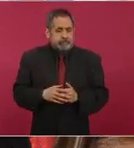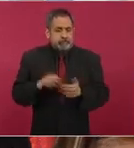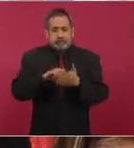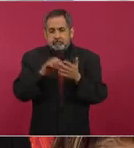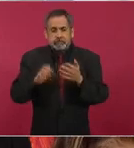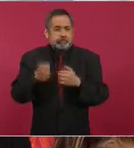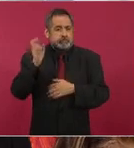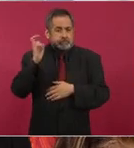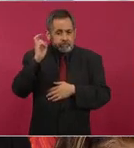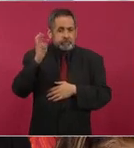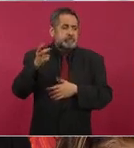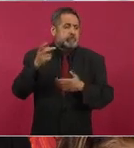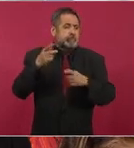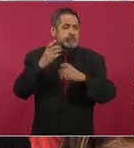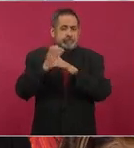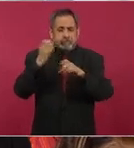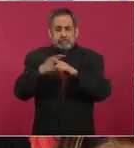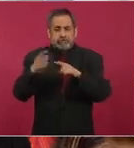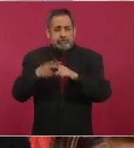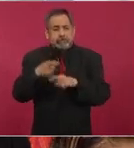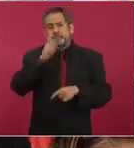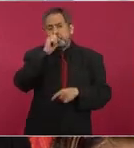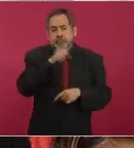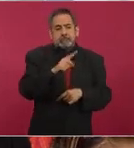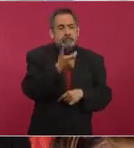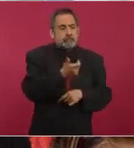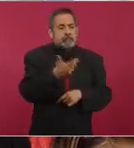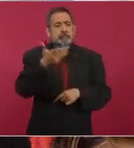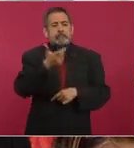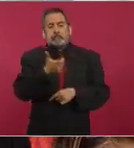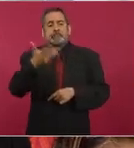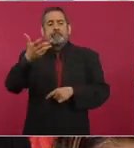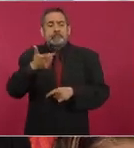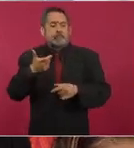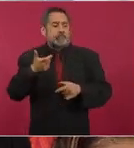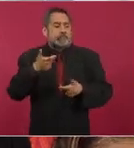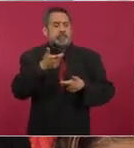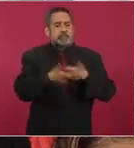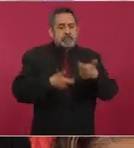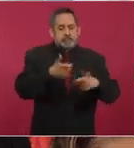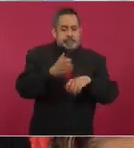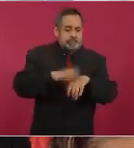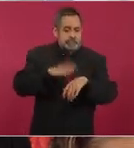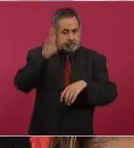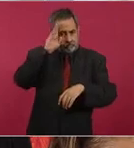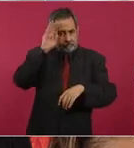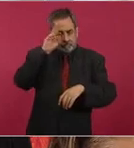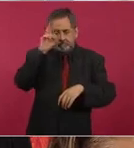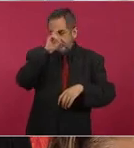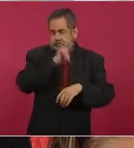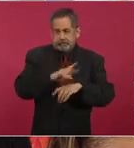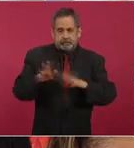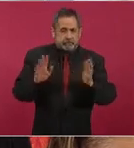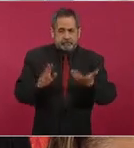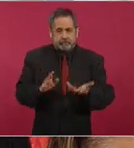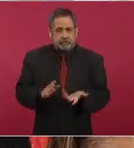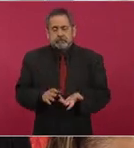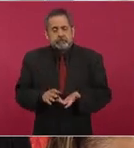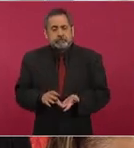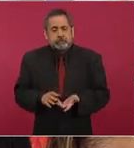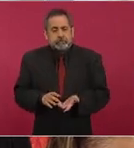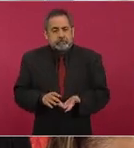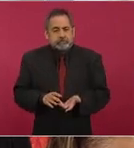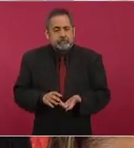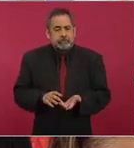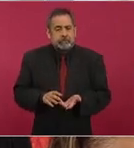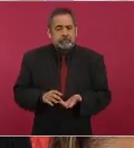transporte público y al transporte público también si sube la gasolina pues sube el